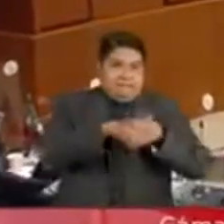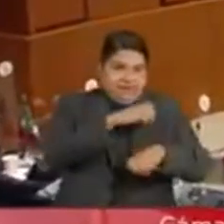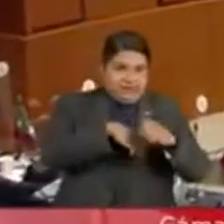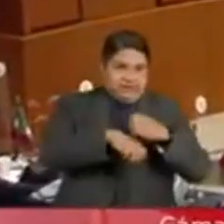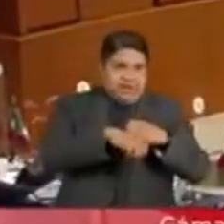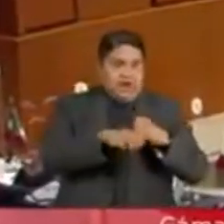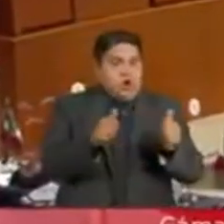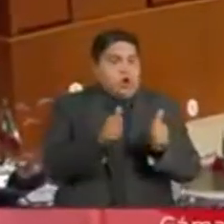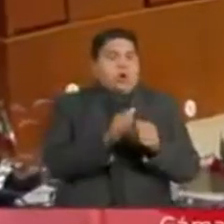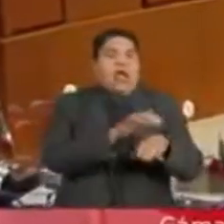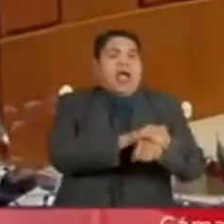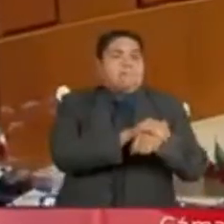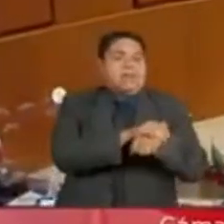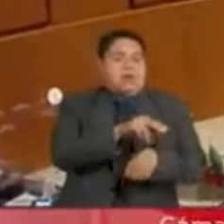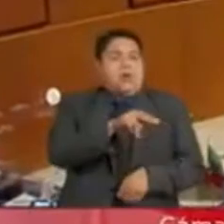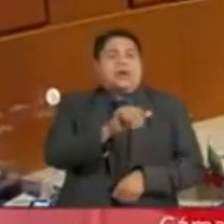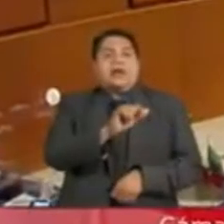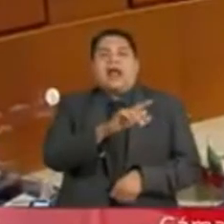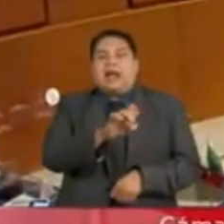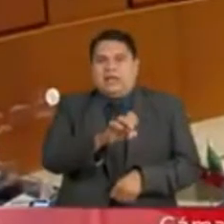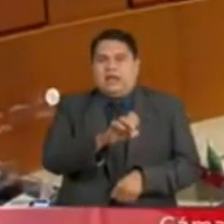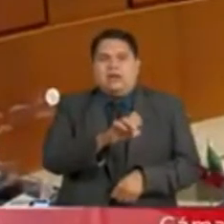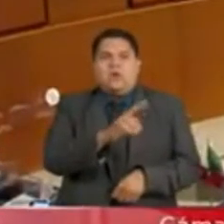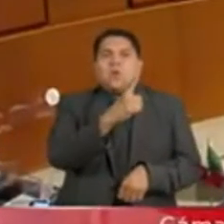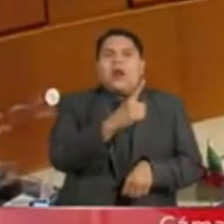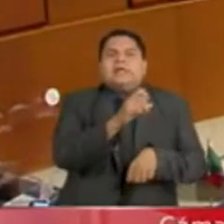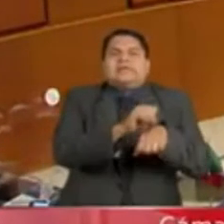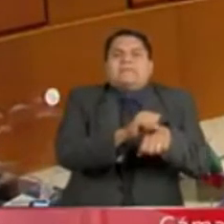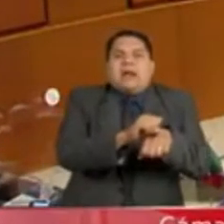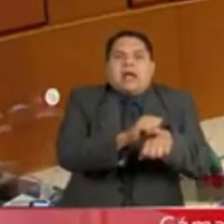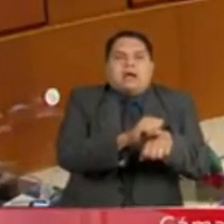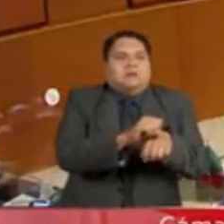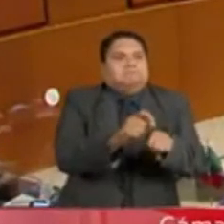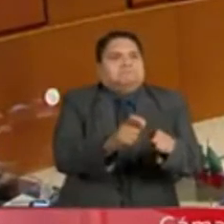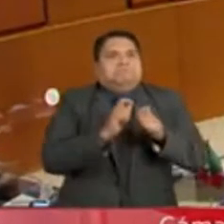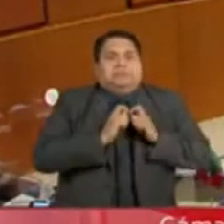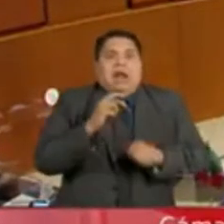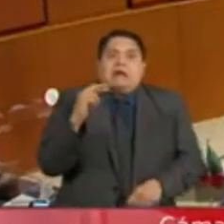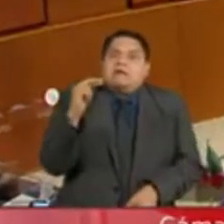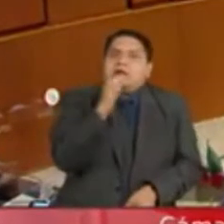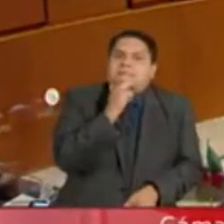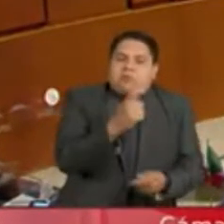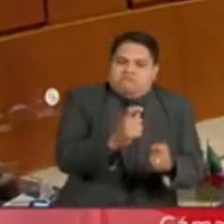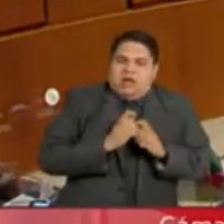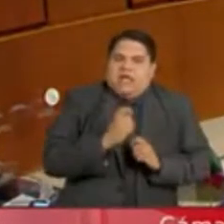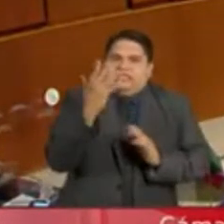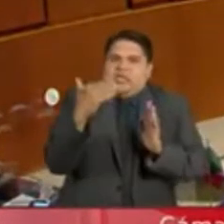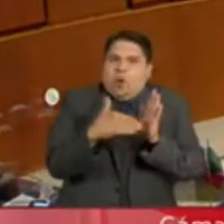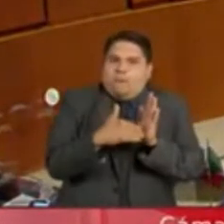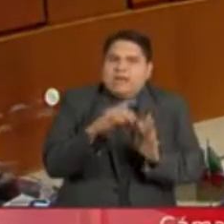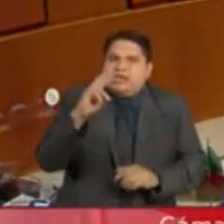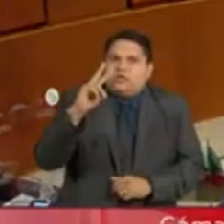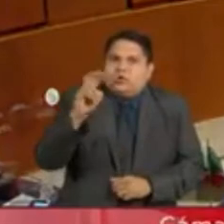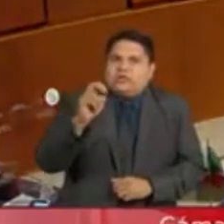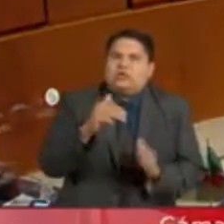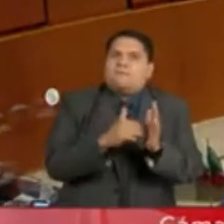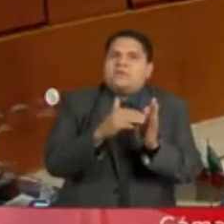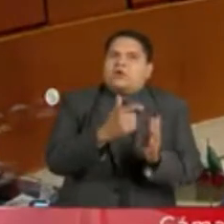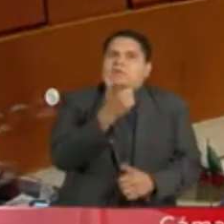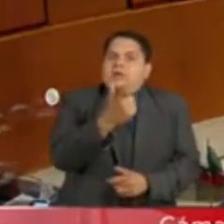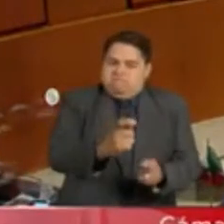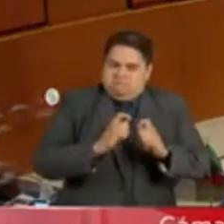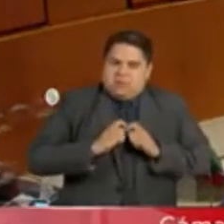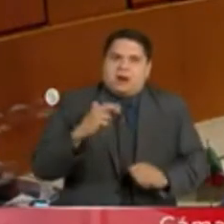creó el compadre de Rocío Nale una semana antes de asignar un contrato de cinco mil 200 millones de